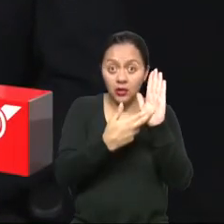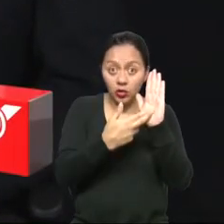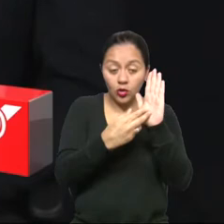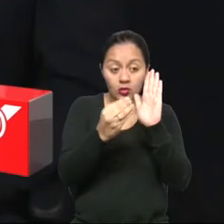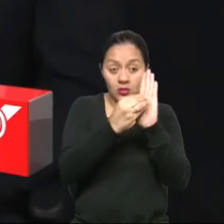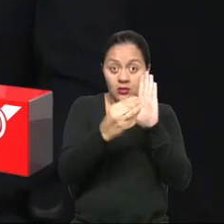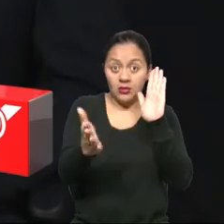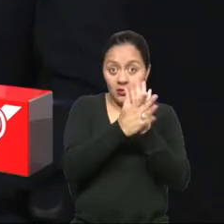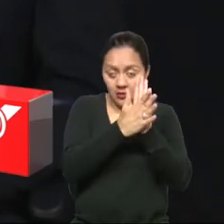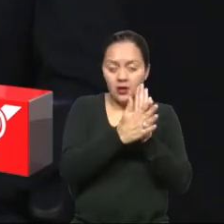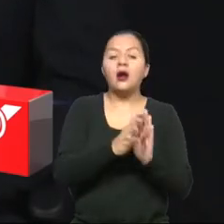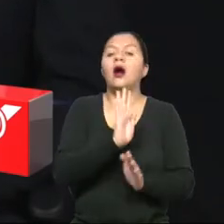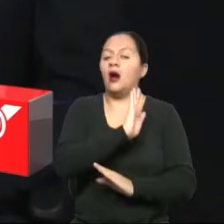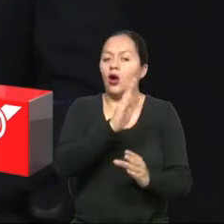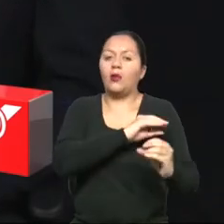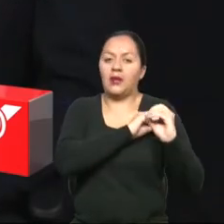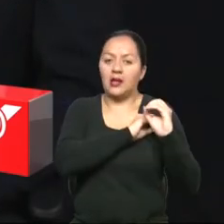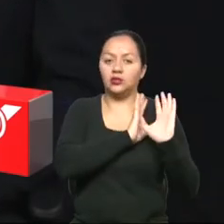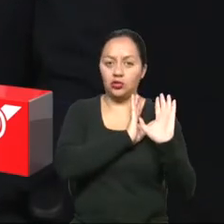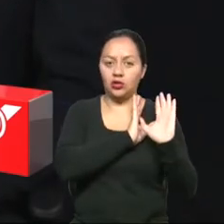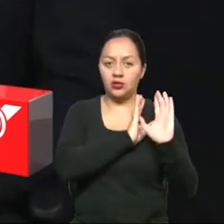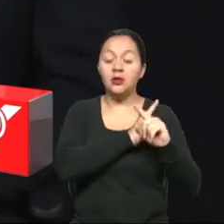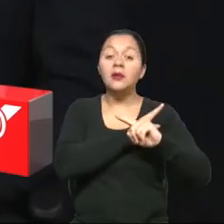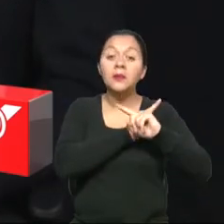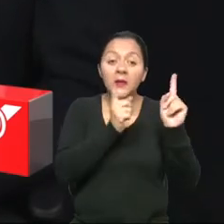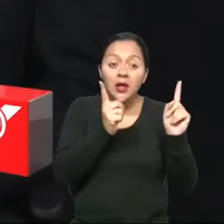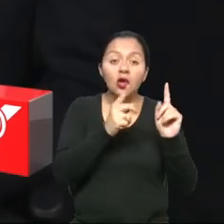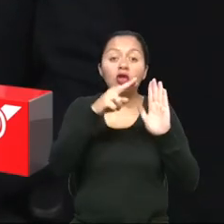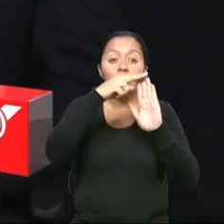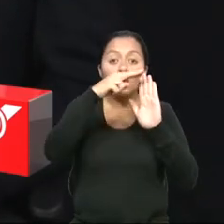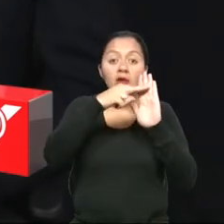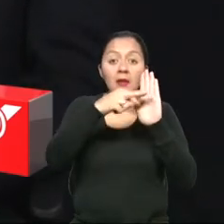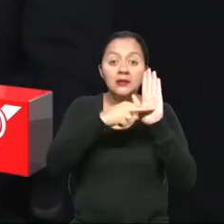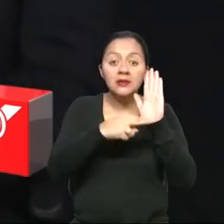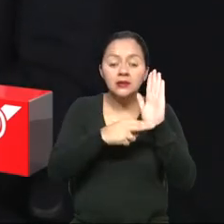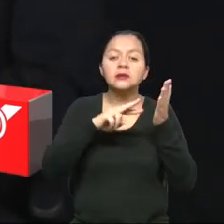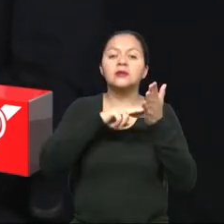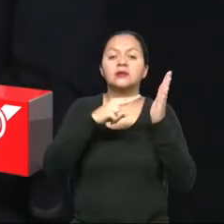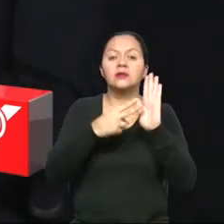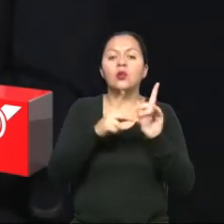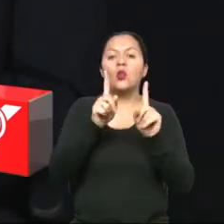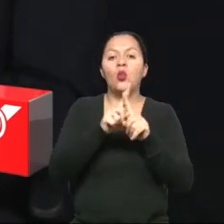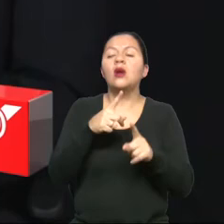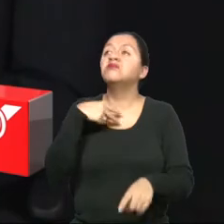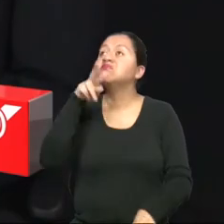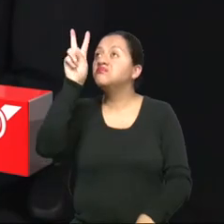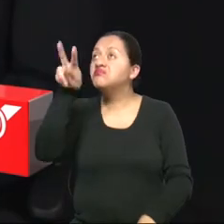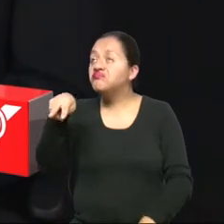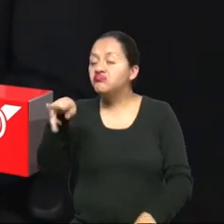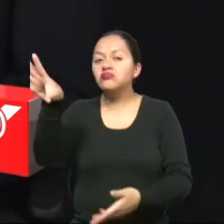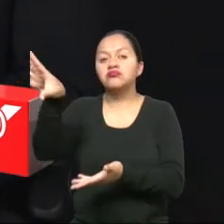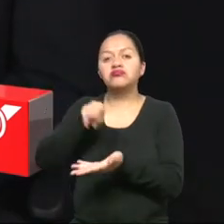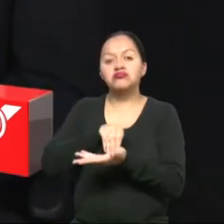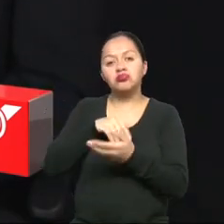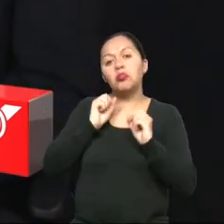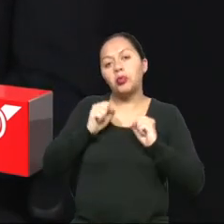Las normas de diseño universal son parte de las normas que nosotros podemos adoptar y hacer las normas ecuatorianas. Son ya principios básicos de